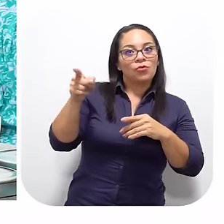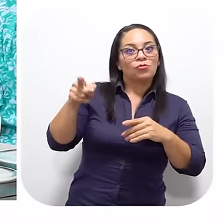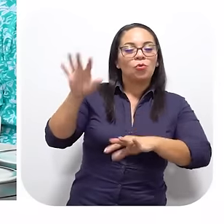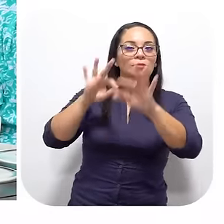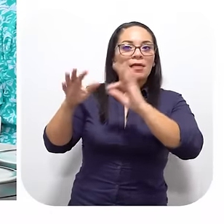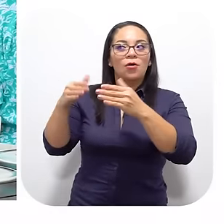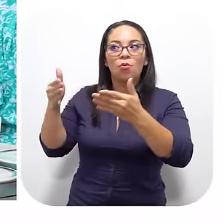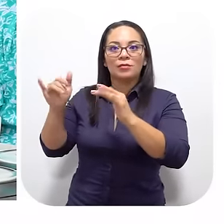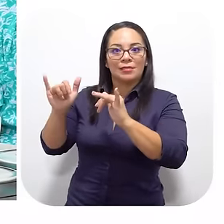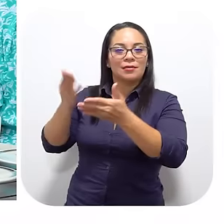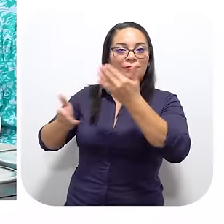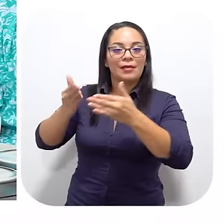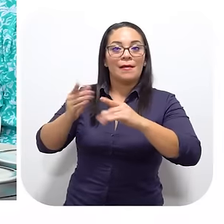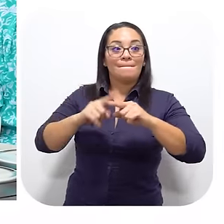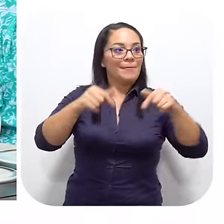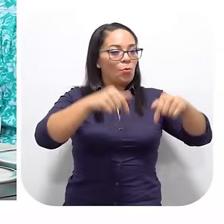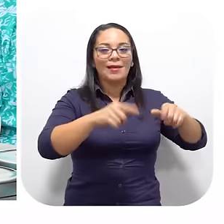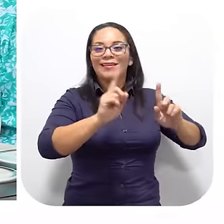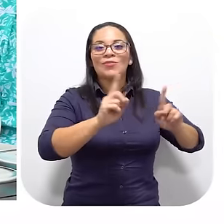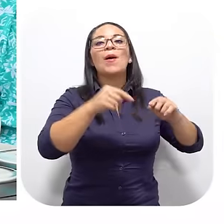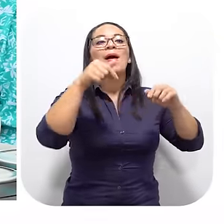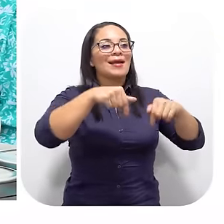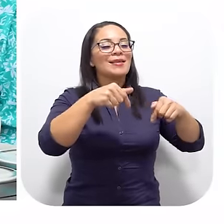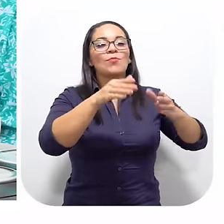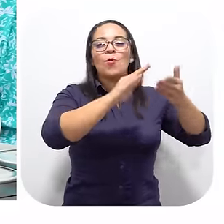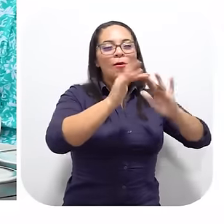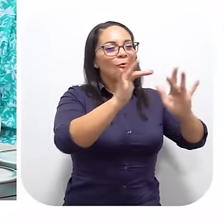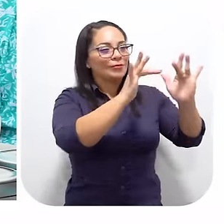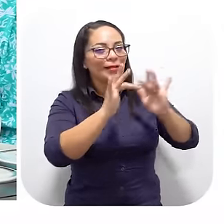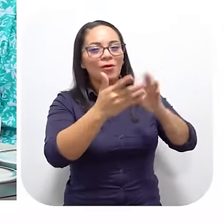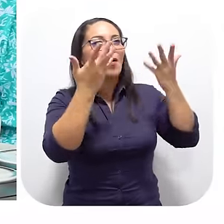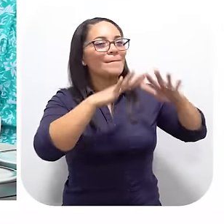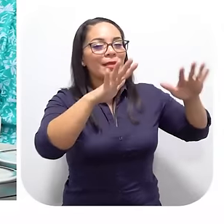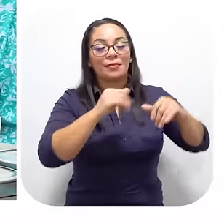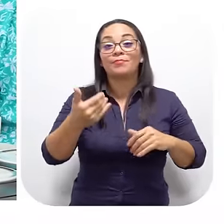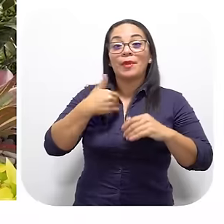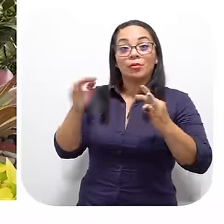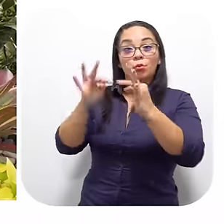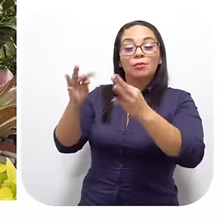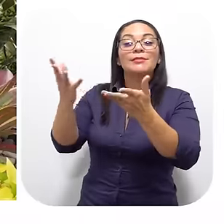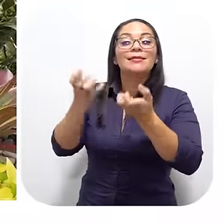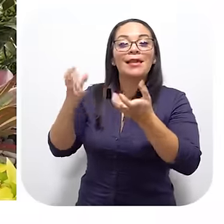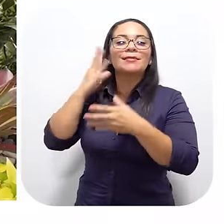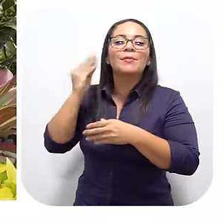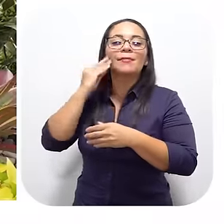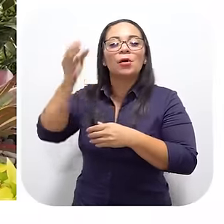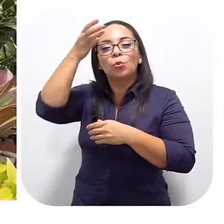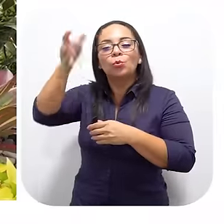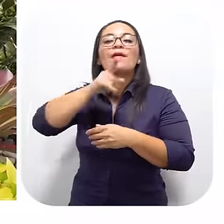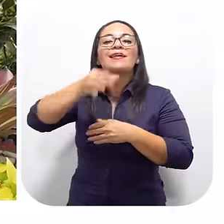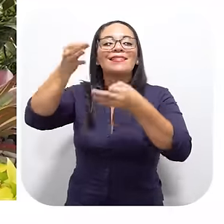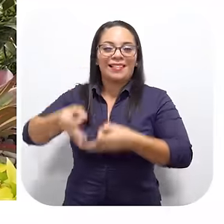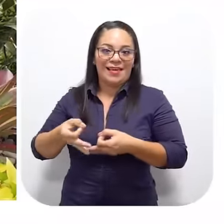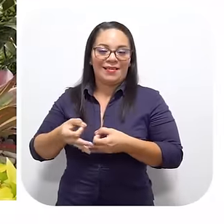ellos Encantados De ver ese Contacto Con el pueblo Contacto Con el ambiente ¿Verdad? Hay turistas Que lo que quieren Es